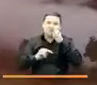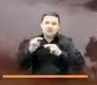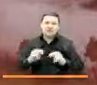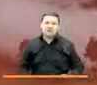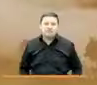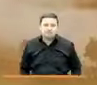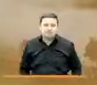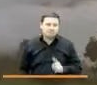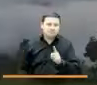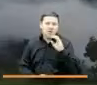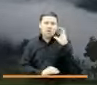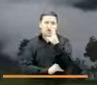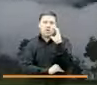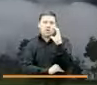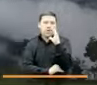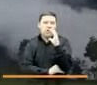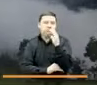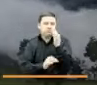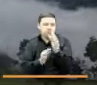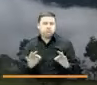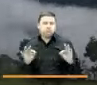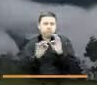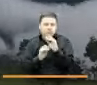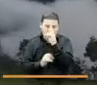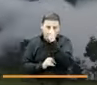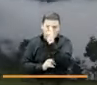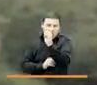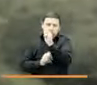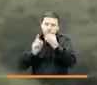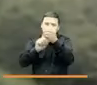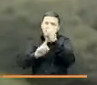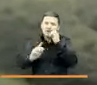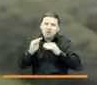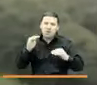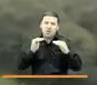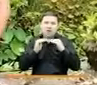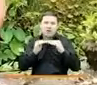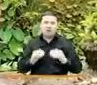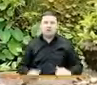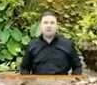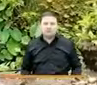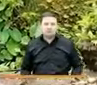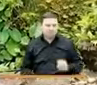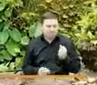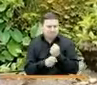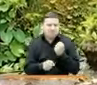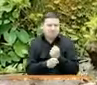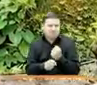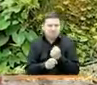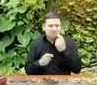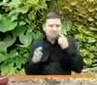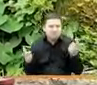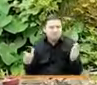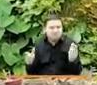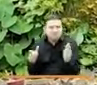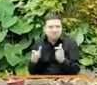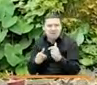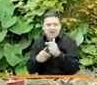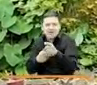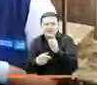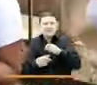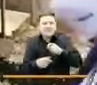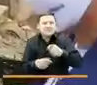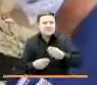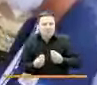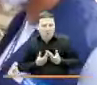Este país que tiene como premisa y norte alcanzar la equidad. Trabajamos para reducir el hambre, las carencias básicas